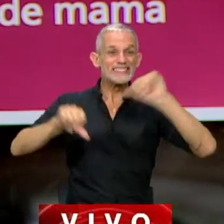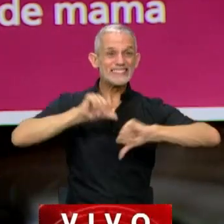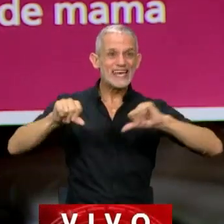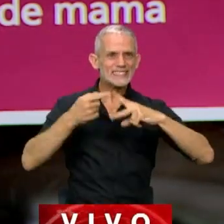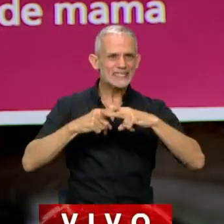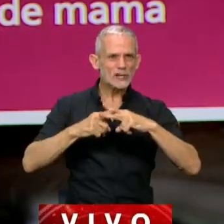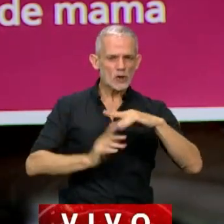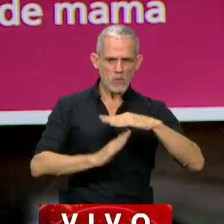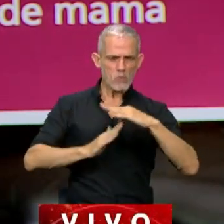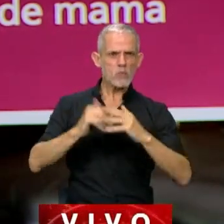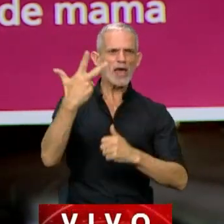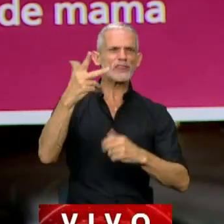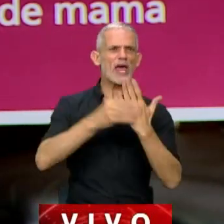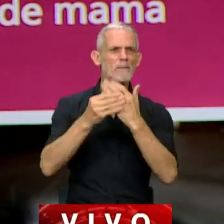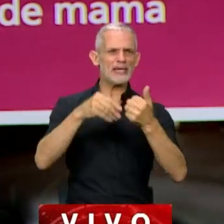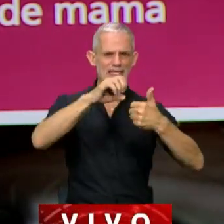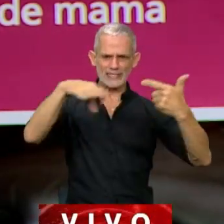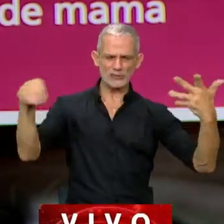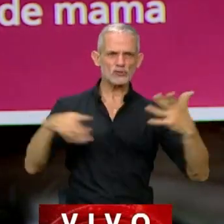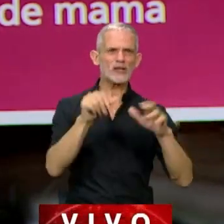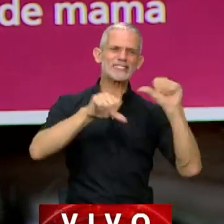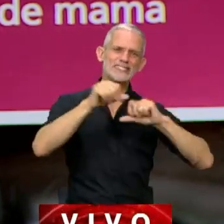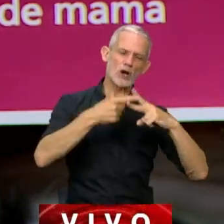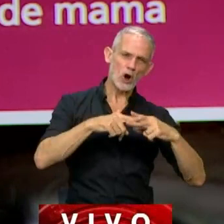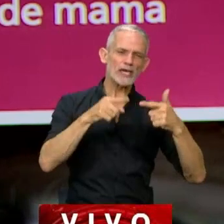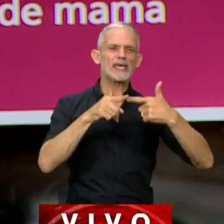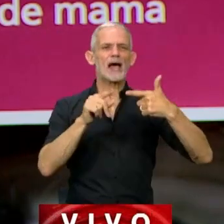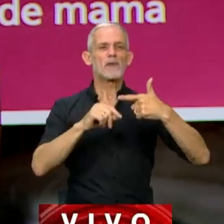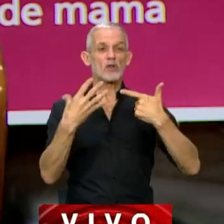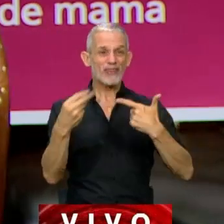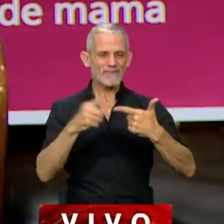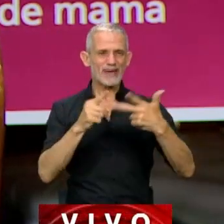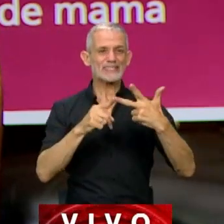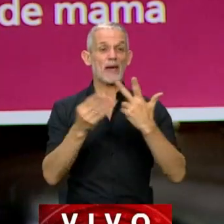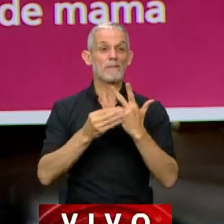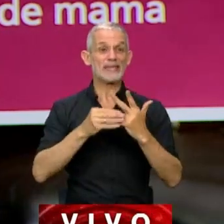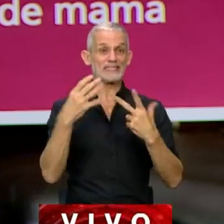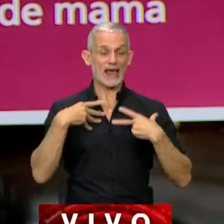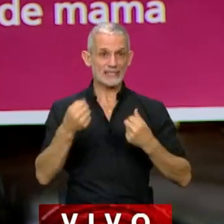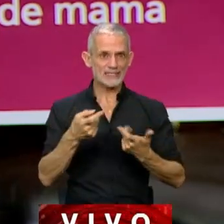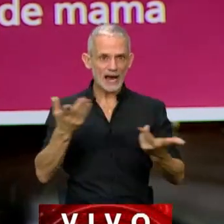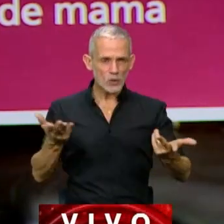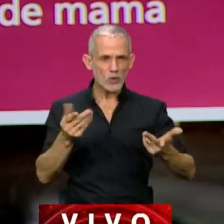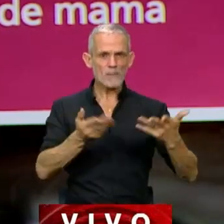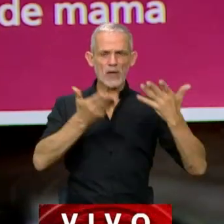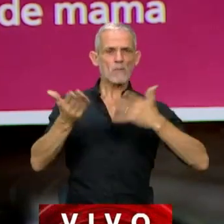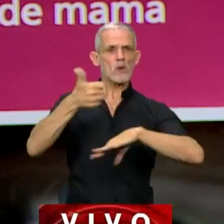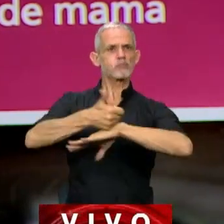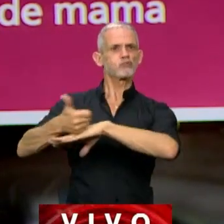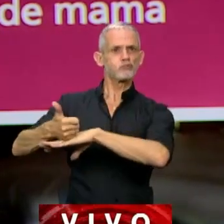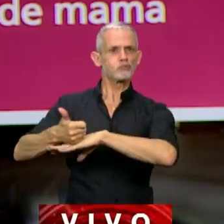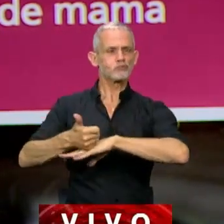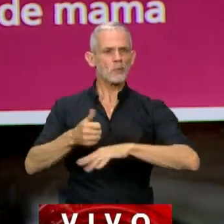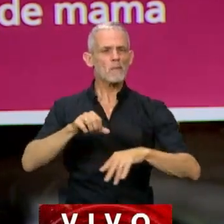tecnología, con tres ministros nacionales, el Ministro de Ciencia y Tecnología, el Ministro de Defensa y la Ministra de Salud, presentes en base